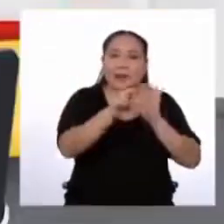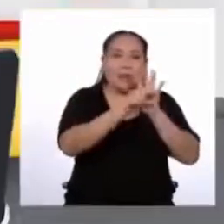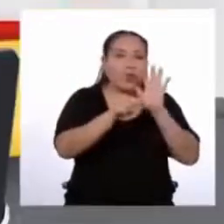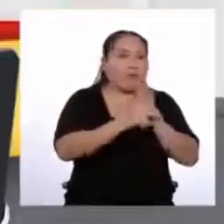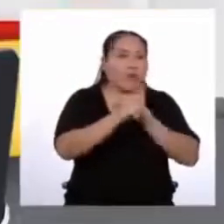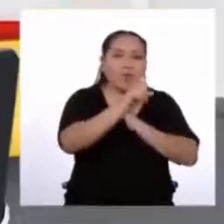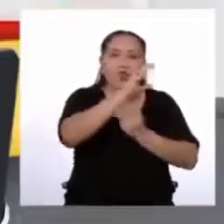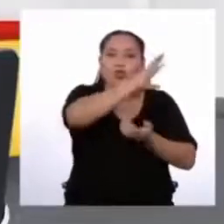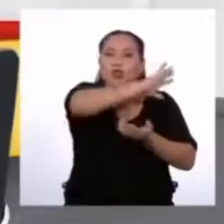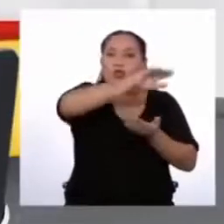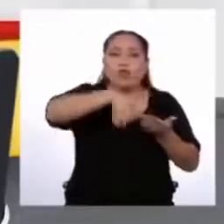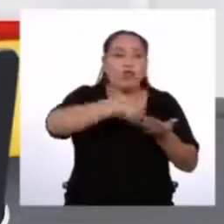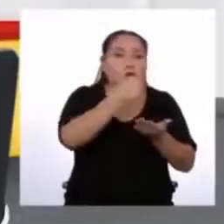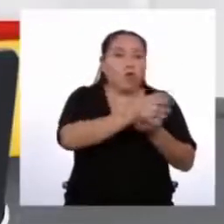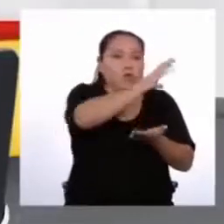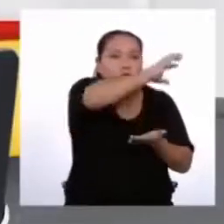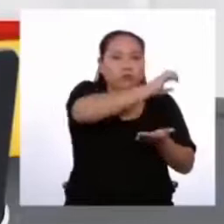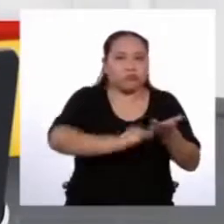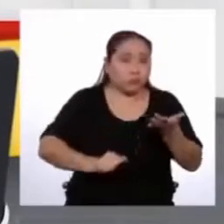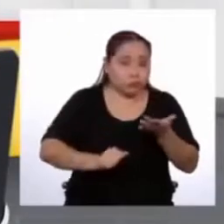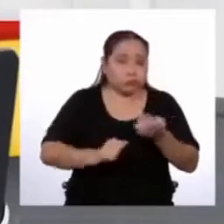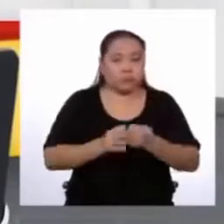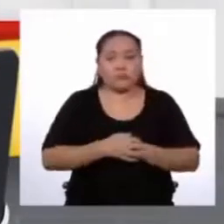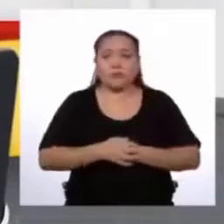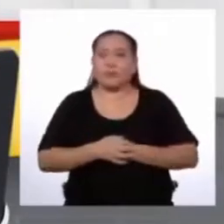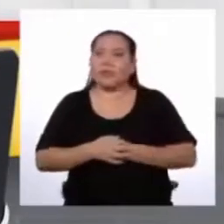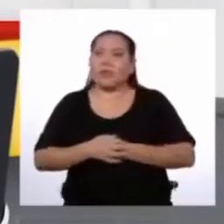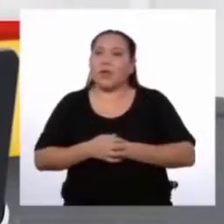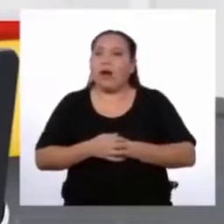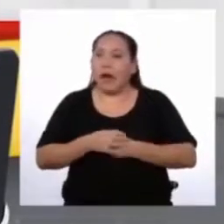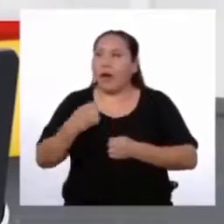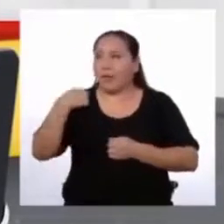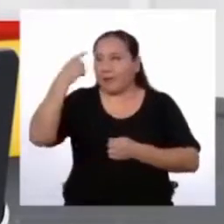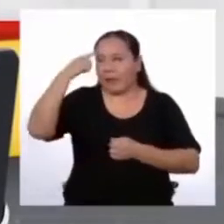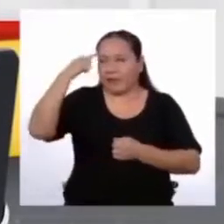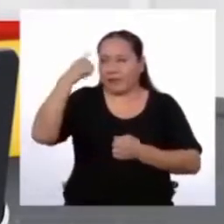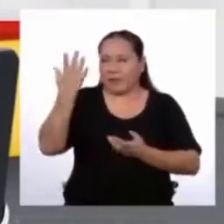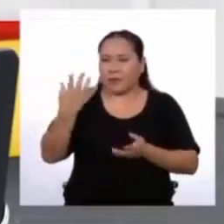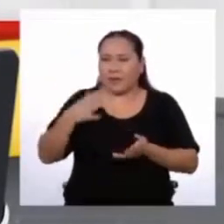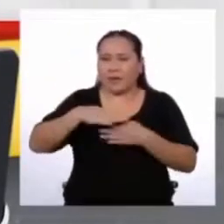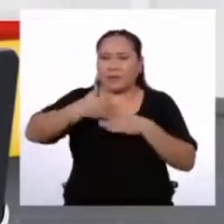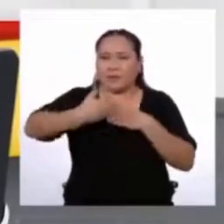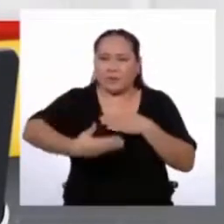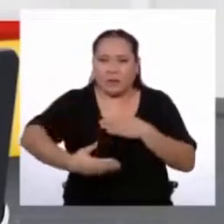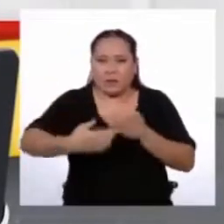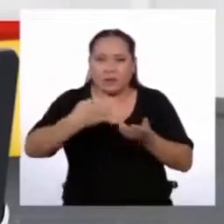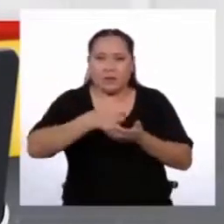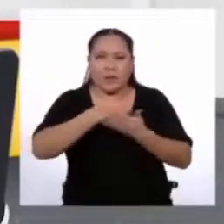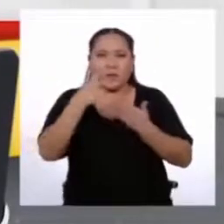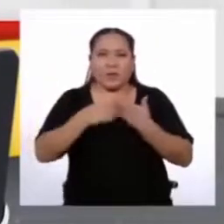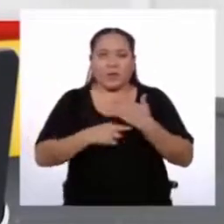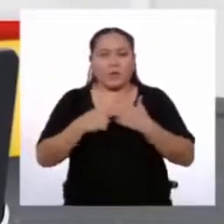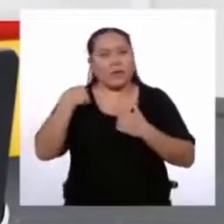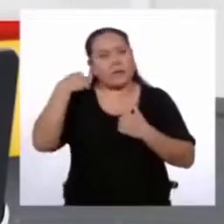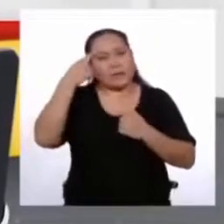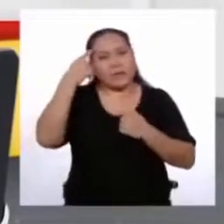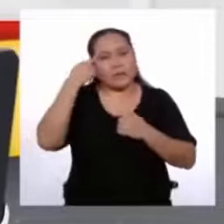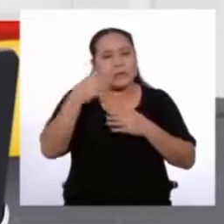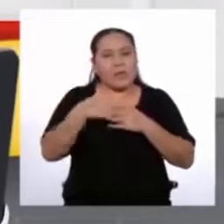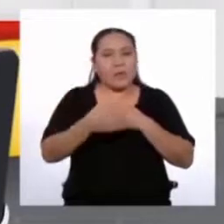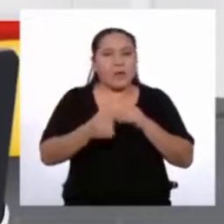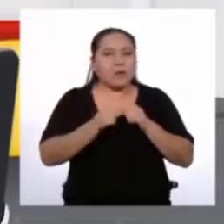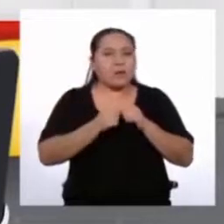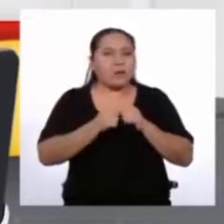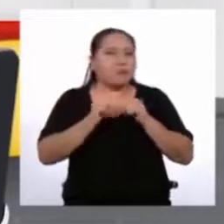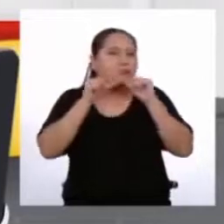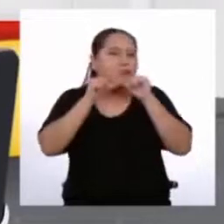Entonces, creo que después del programa deliberaré si mantengo mi título o busco